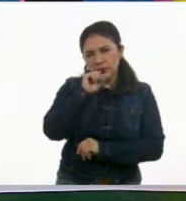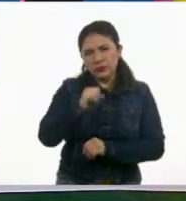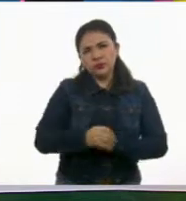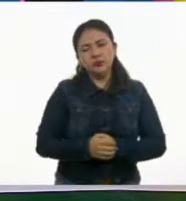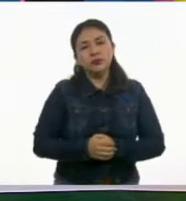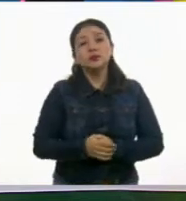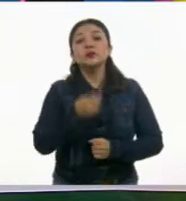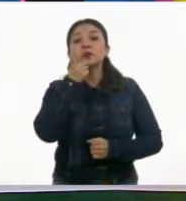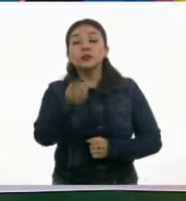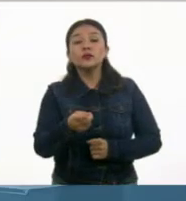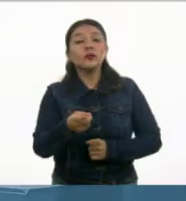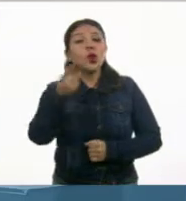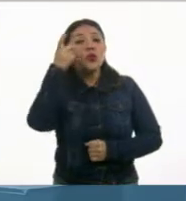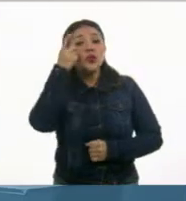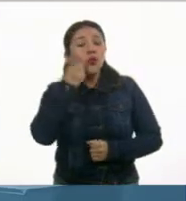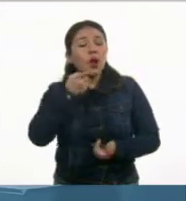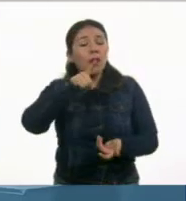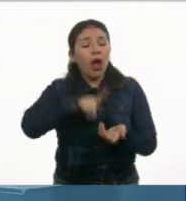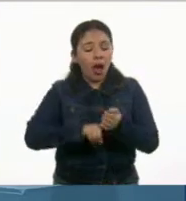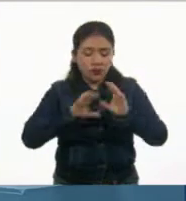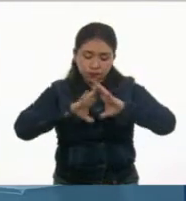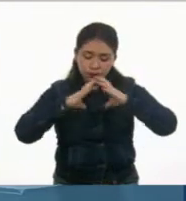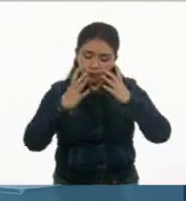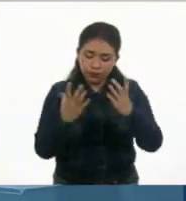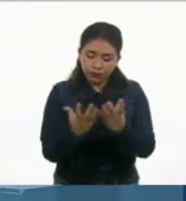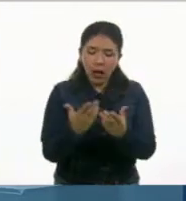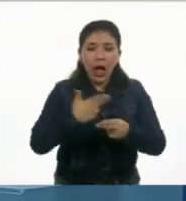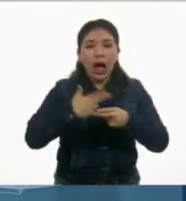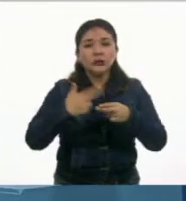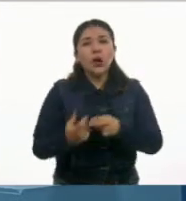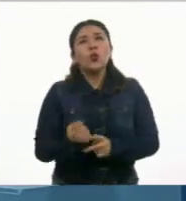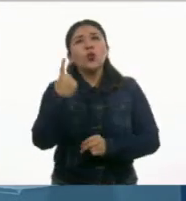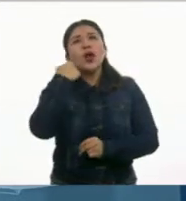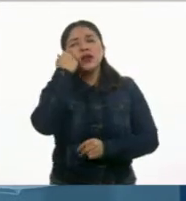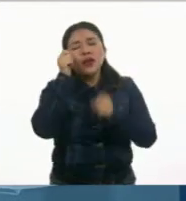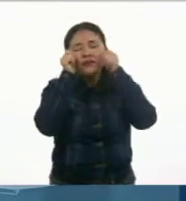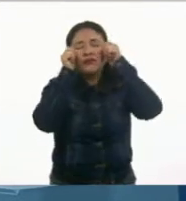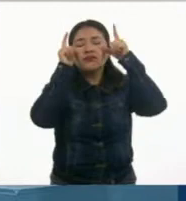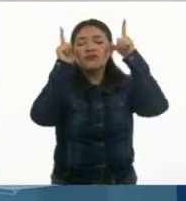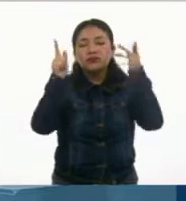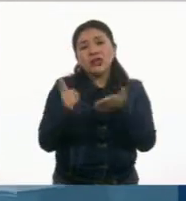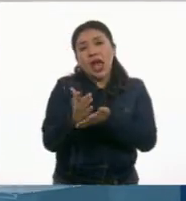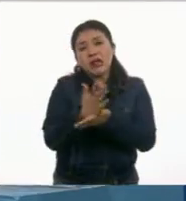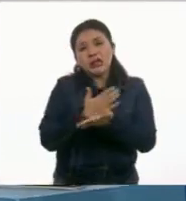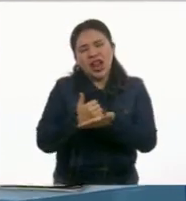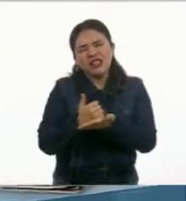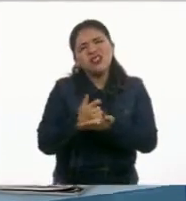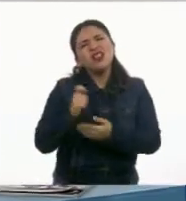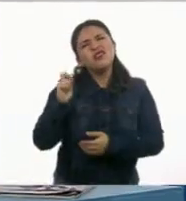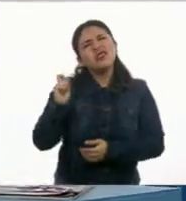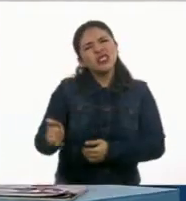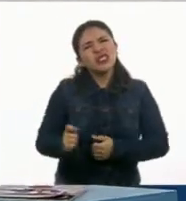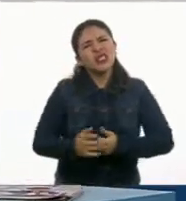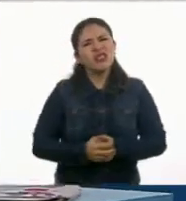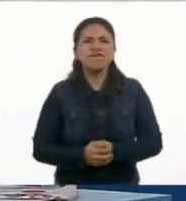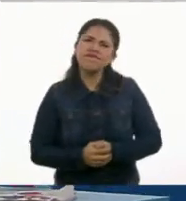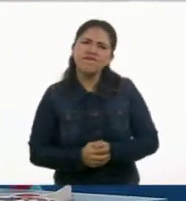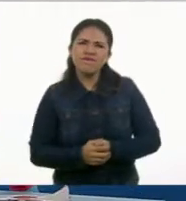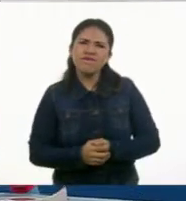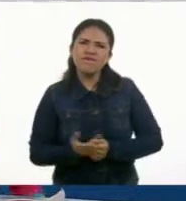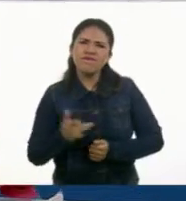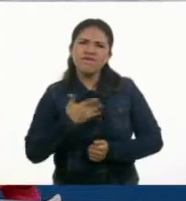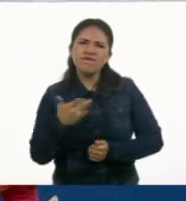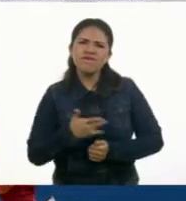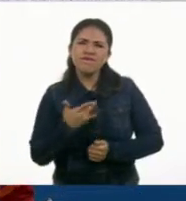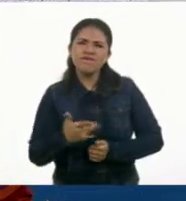duermen en el secreto de la tierra hasta que se le ocurre a una de ellas despertarse. ¿De qué está hablando? Ah. De que